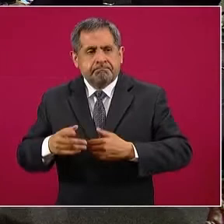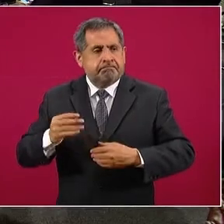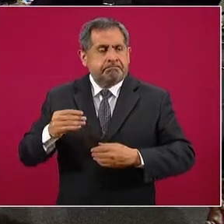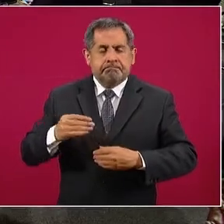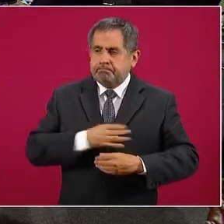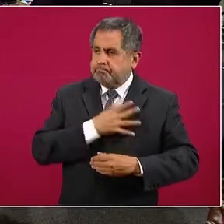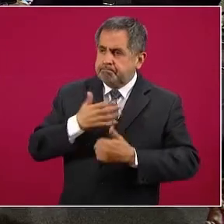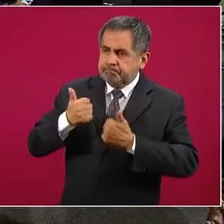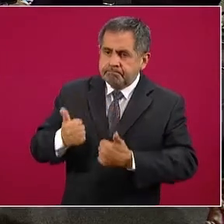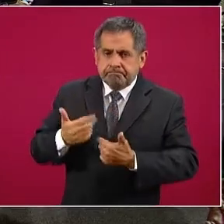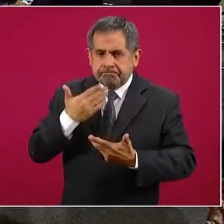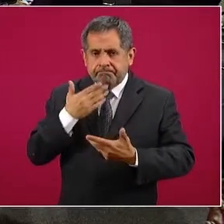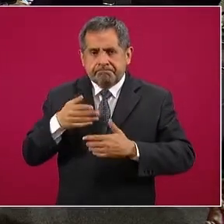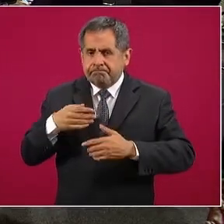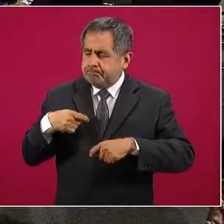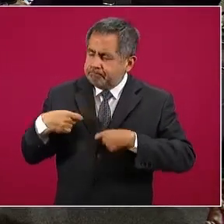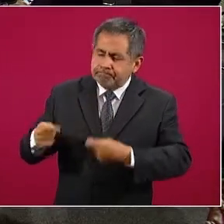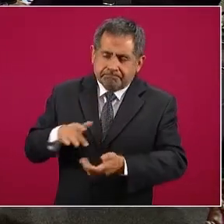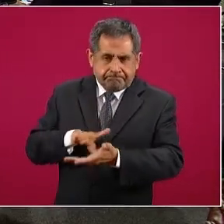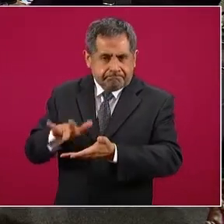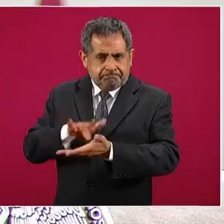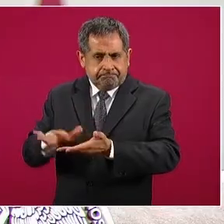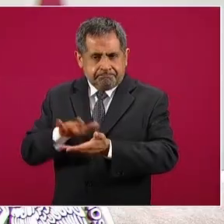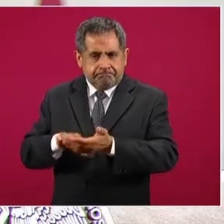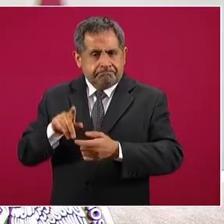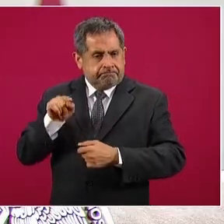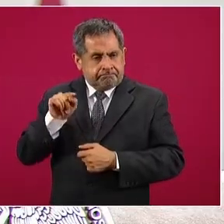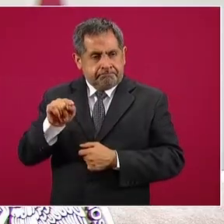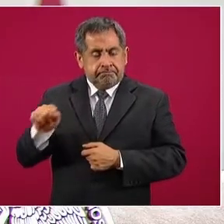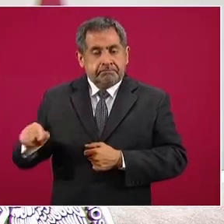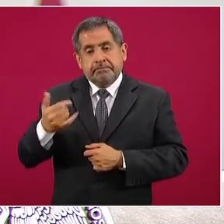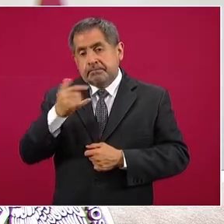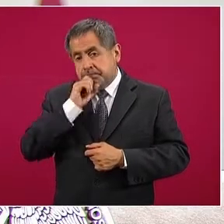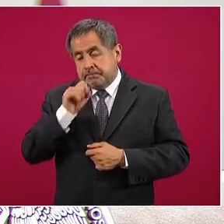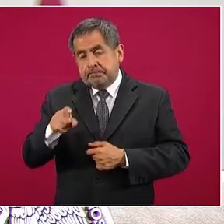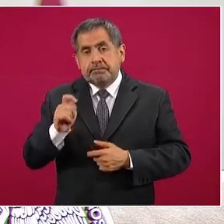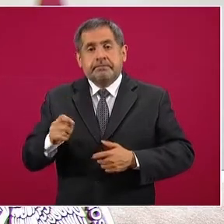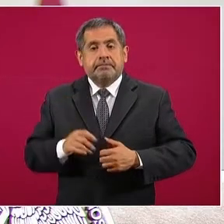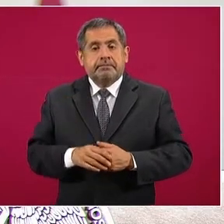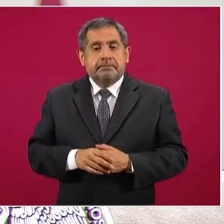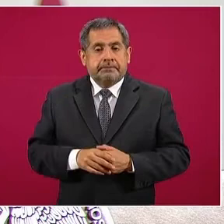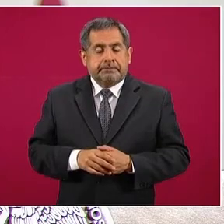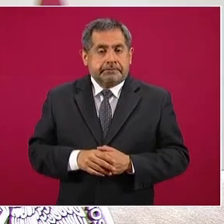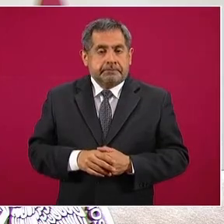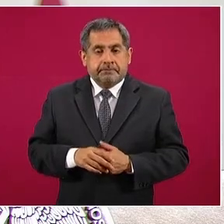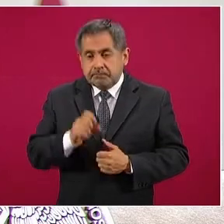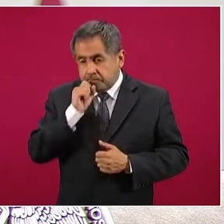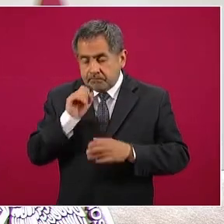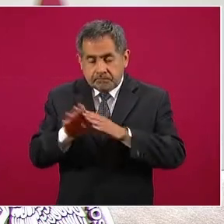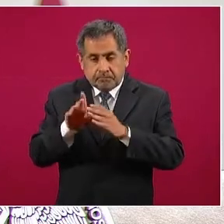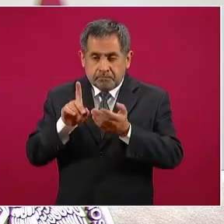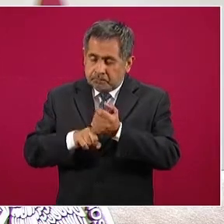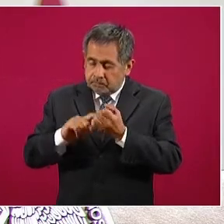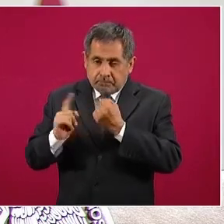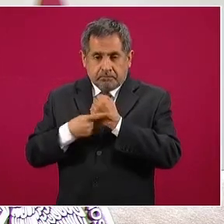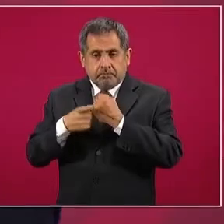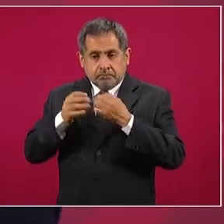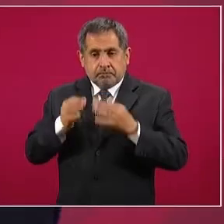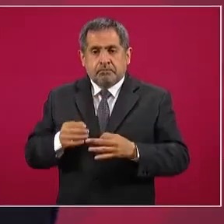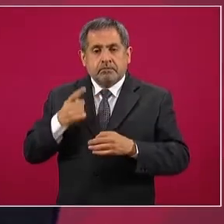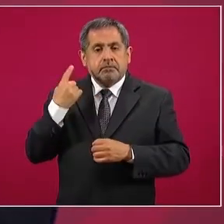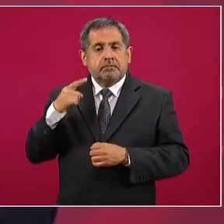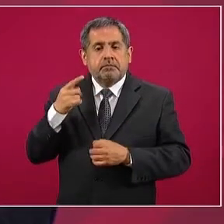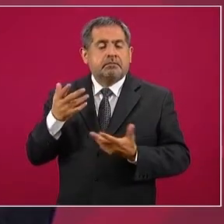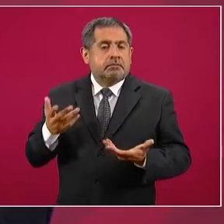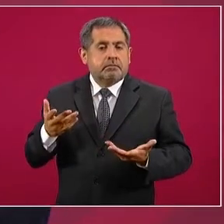y las acciones de fondo para